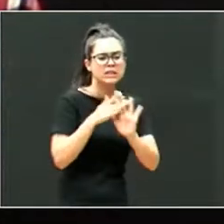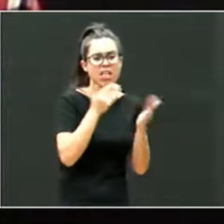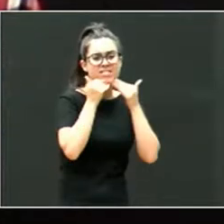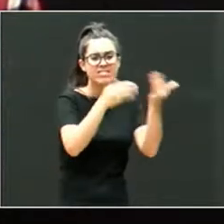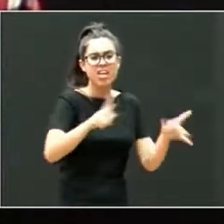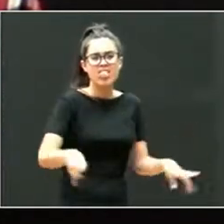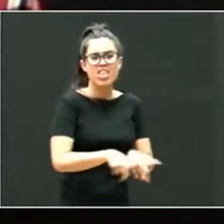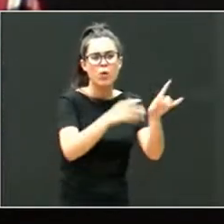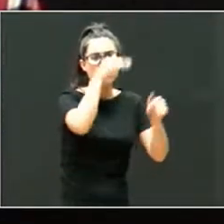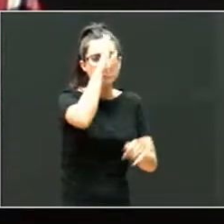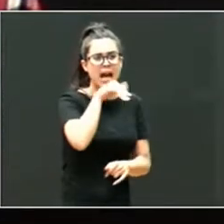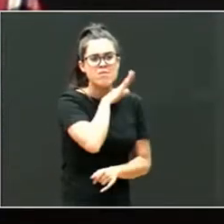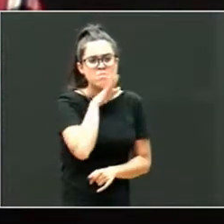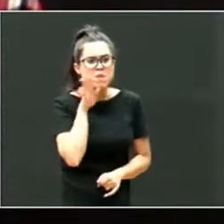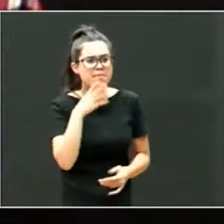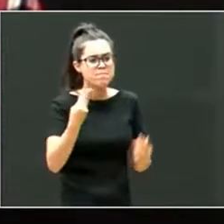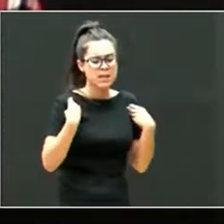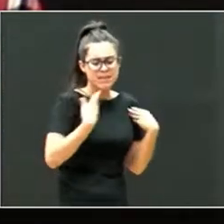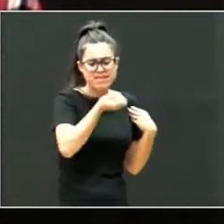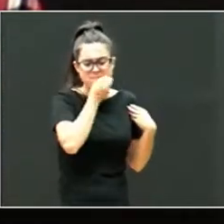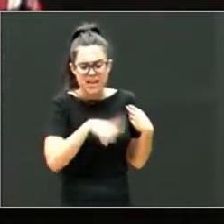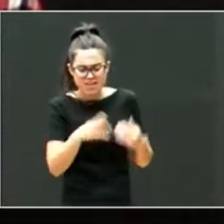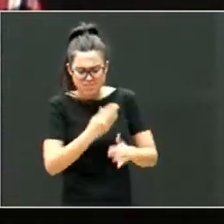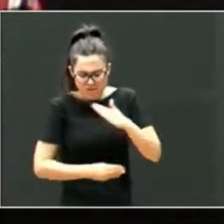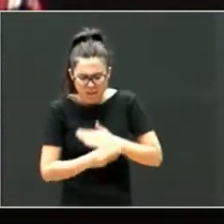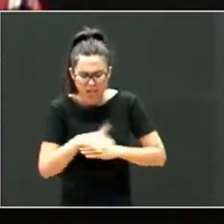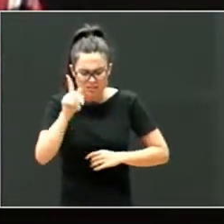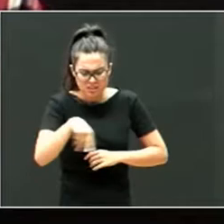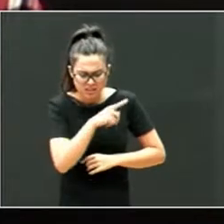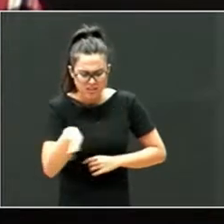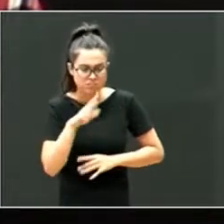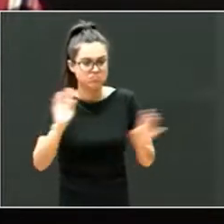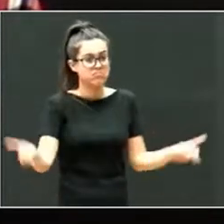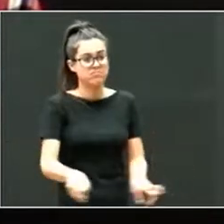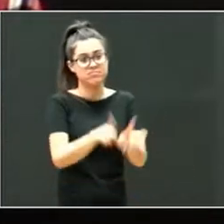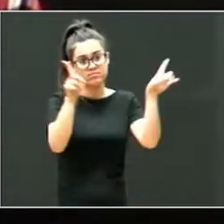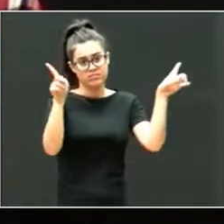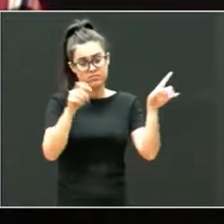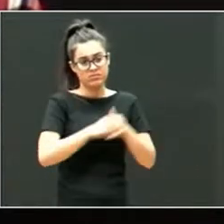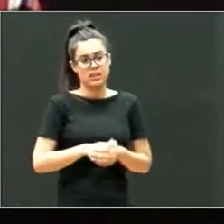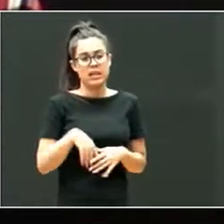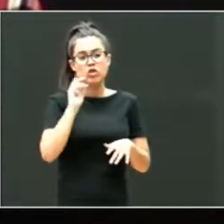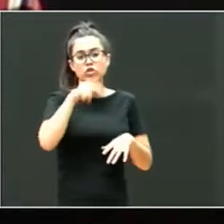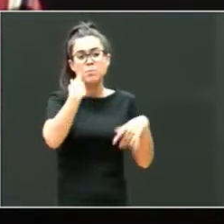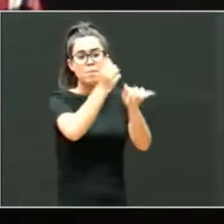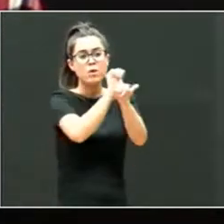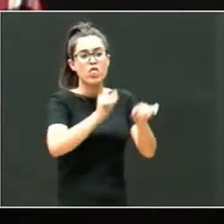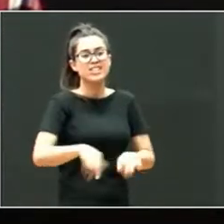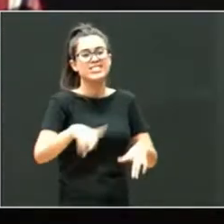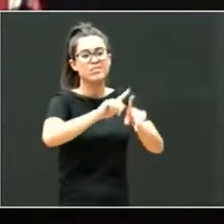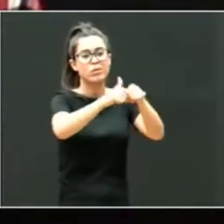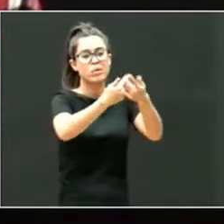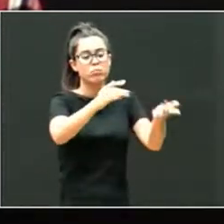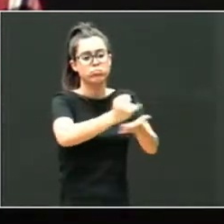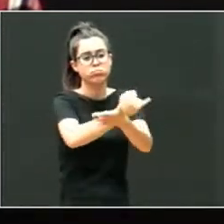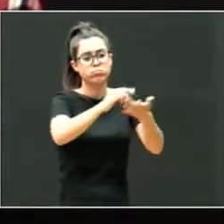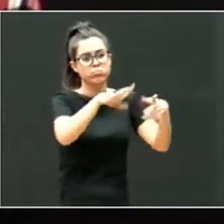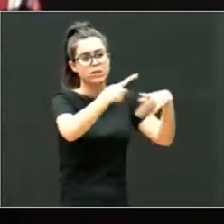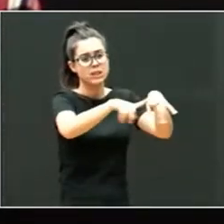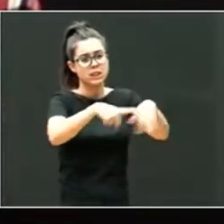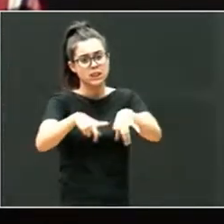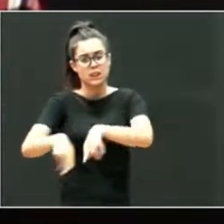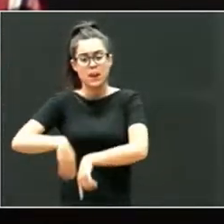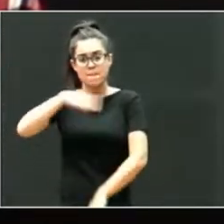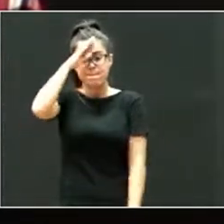quien vivas, con tu padre, con tu madre, el que te parió, la que no te parió. Y las modalidades de familia son inmensas. decir, hay